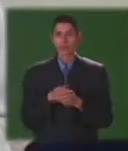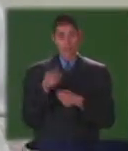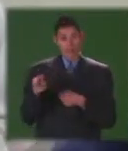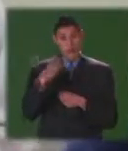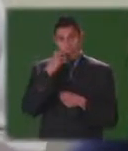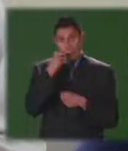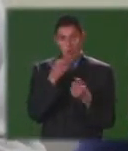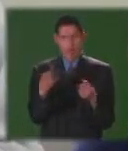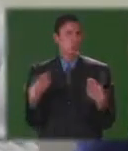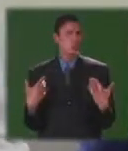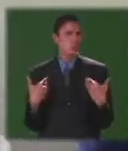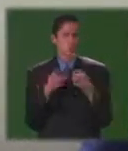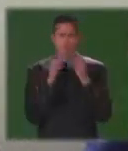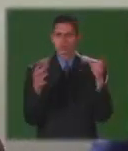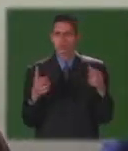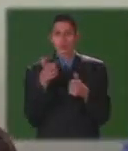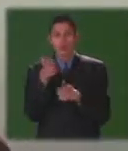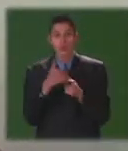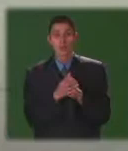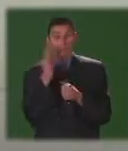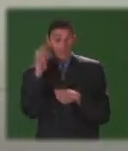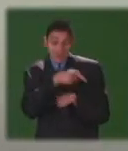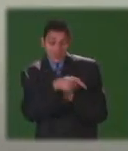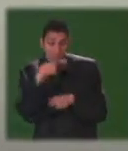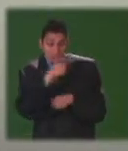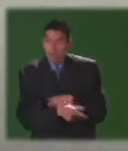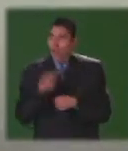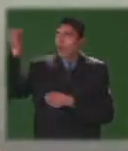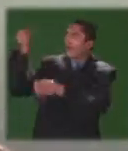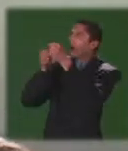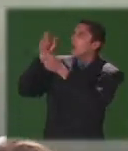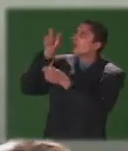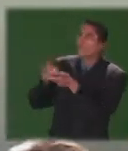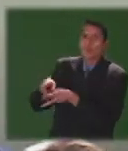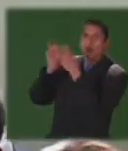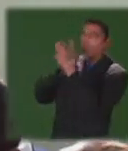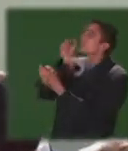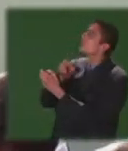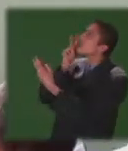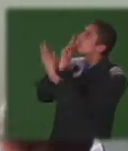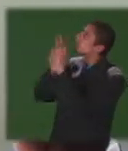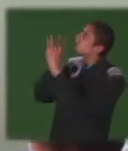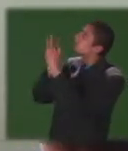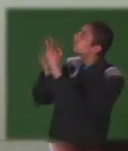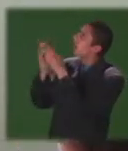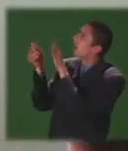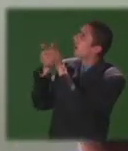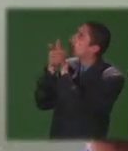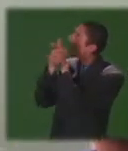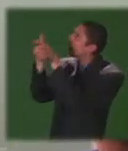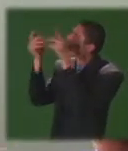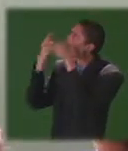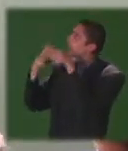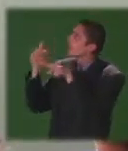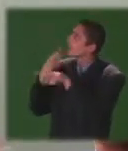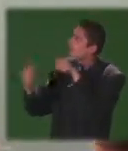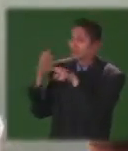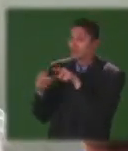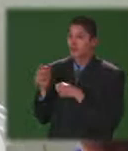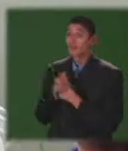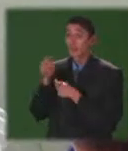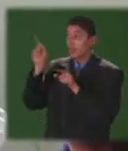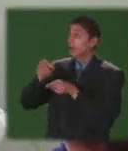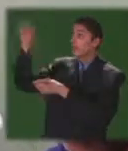buenísimas porque conocieron nuevos genios nuevas metodologías nos han